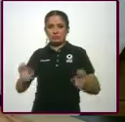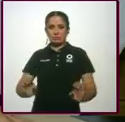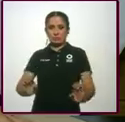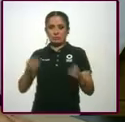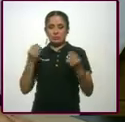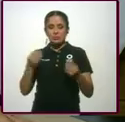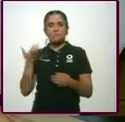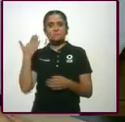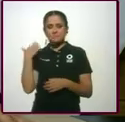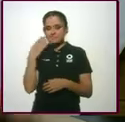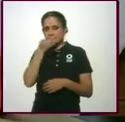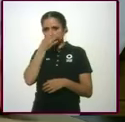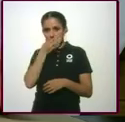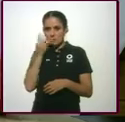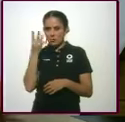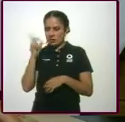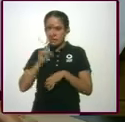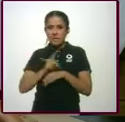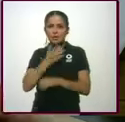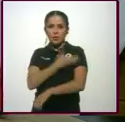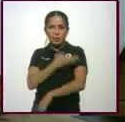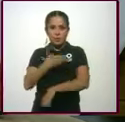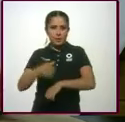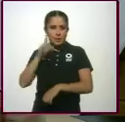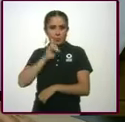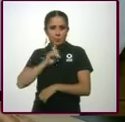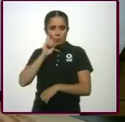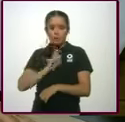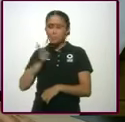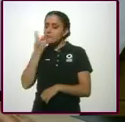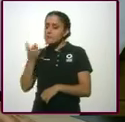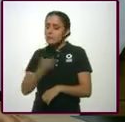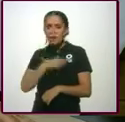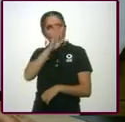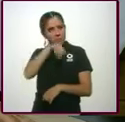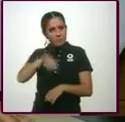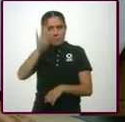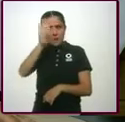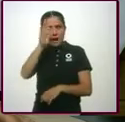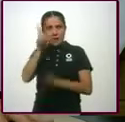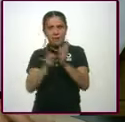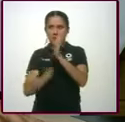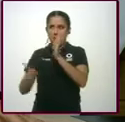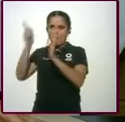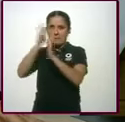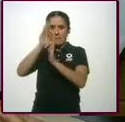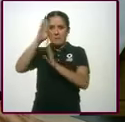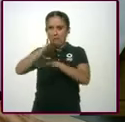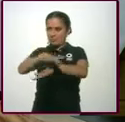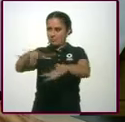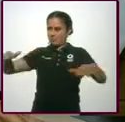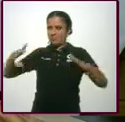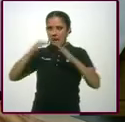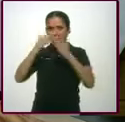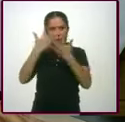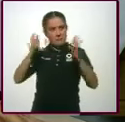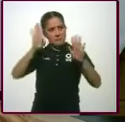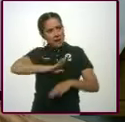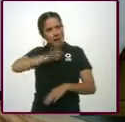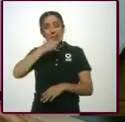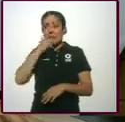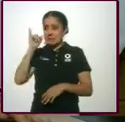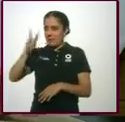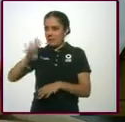días una compañera me decía que parecía un departamento aquí. Y sí, sí, parece un departamento.